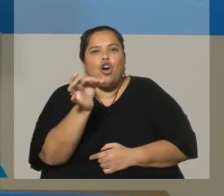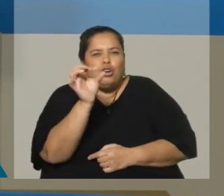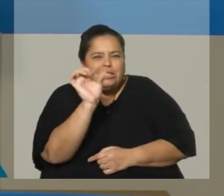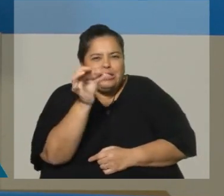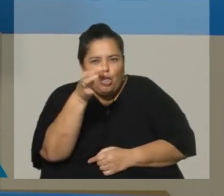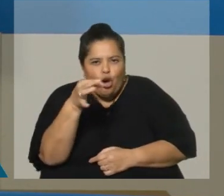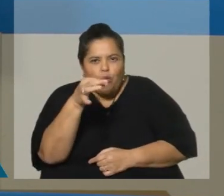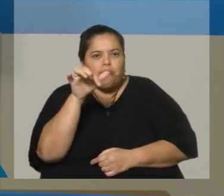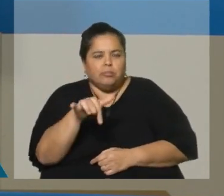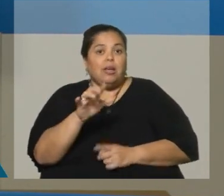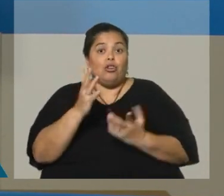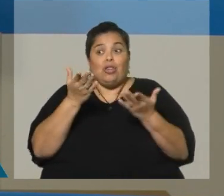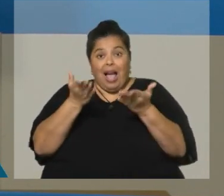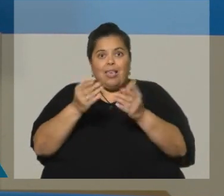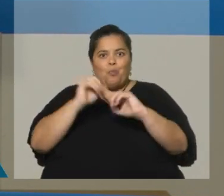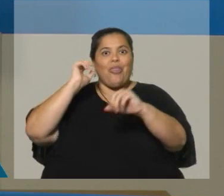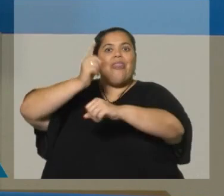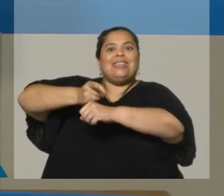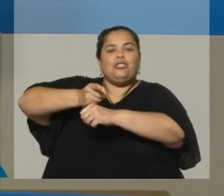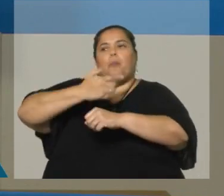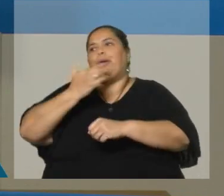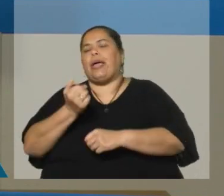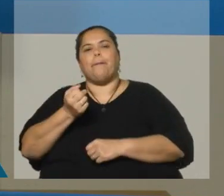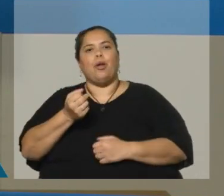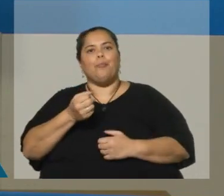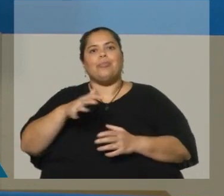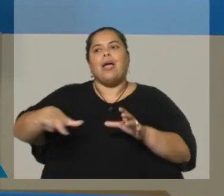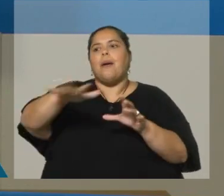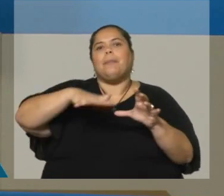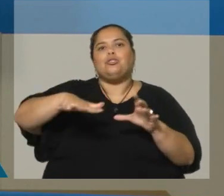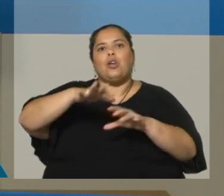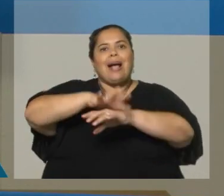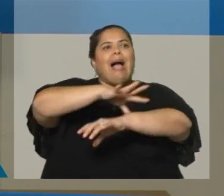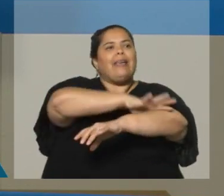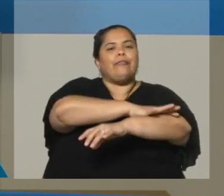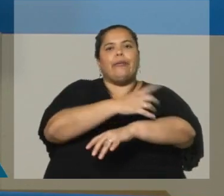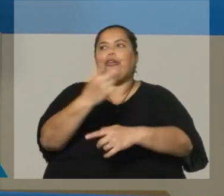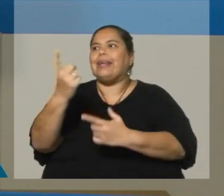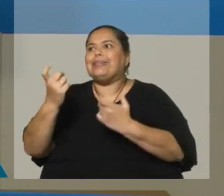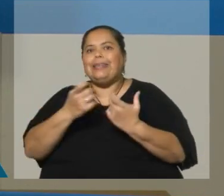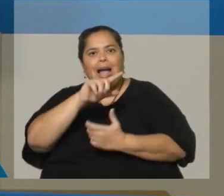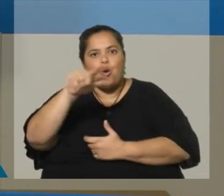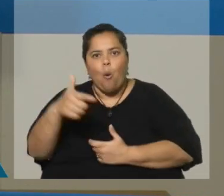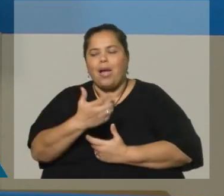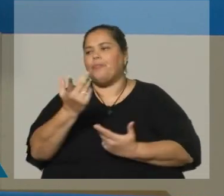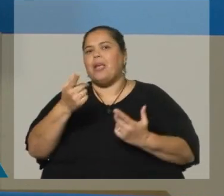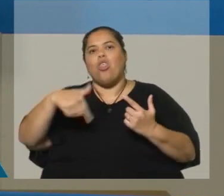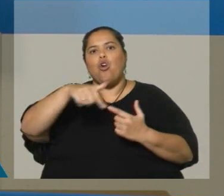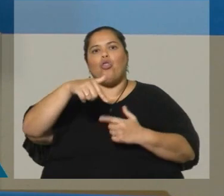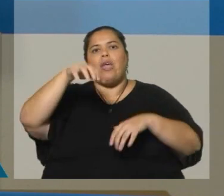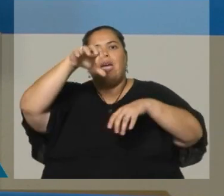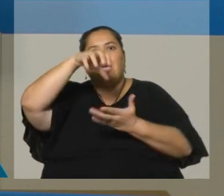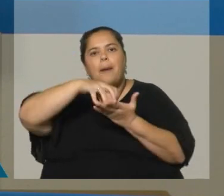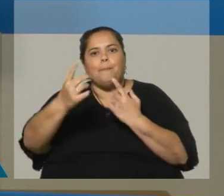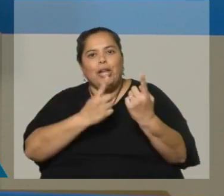eso y, por tanto, permite tomar decisiones de dónde instalar una escuela, un centro CAIF, un comedor, una policlínica, dónde hacer sañamiento. Es decir,